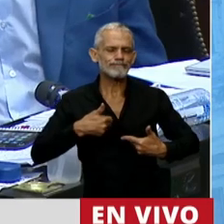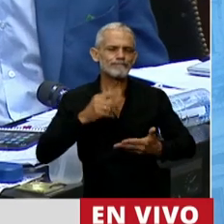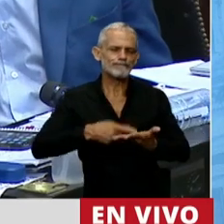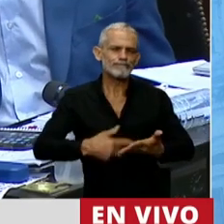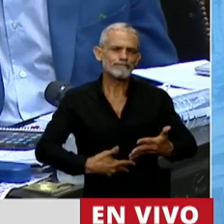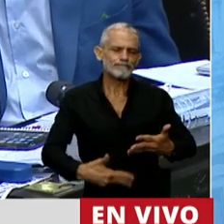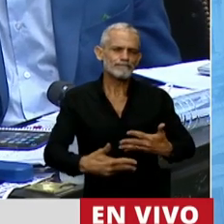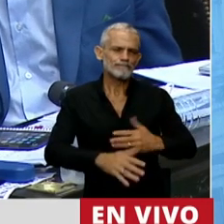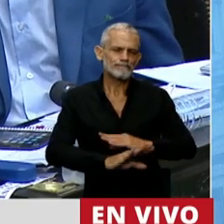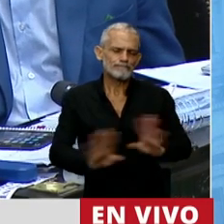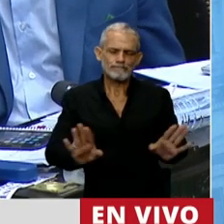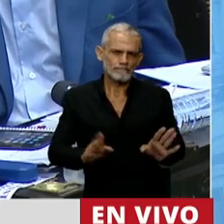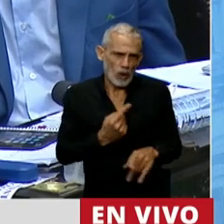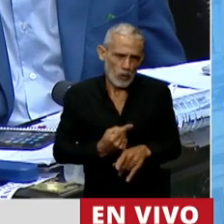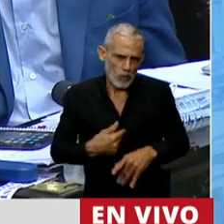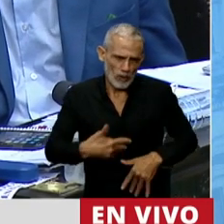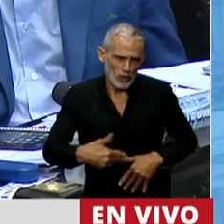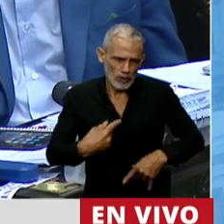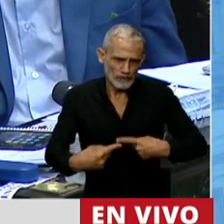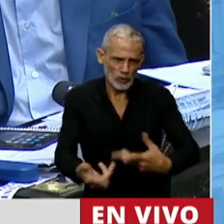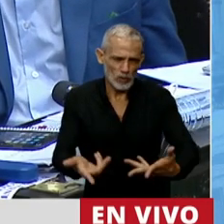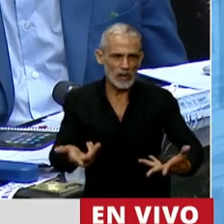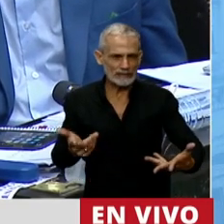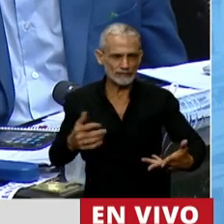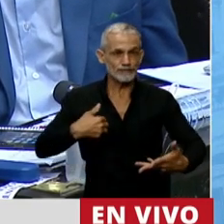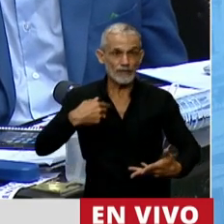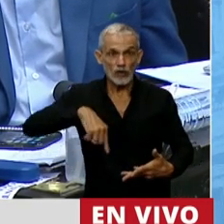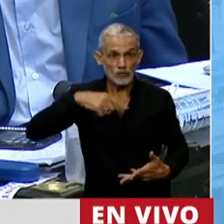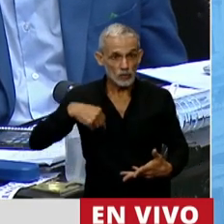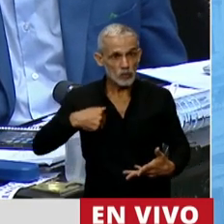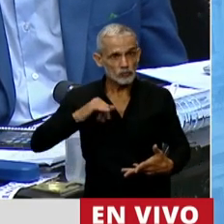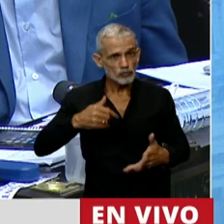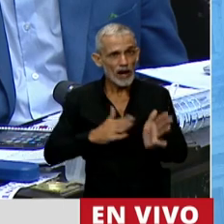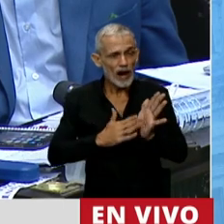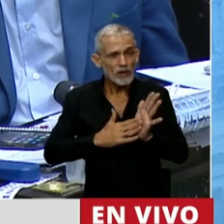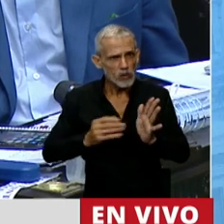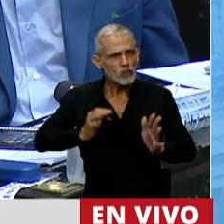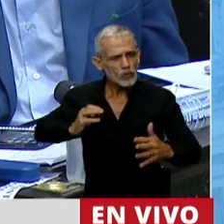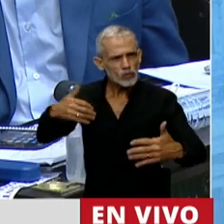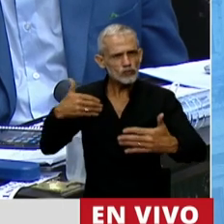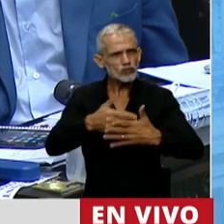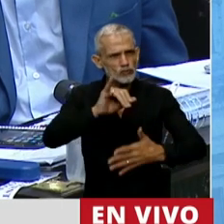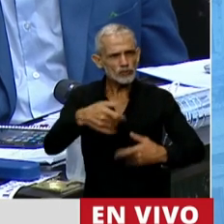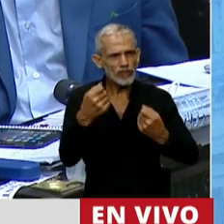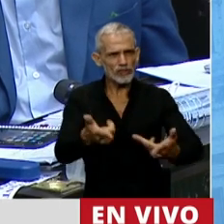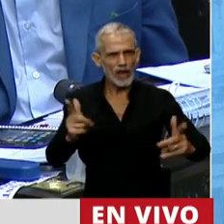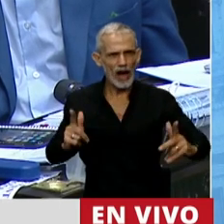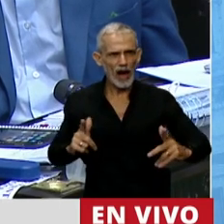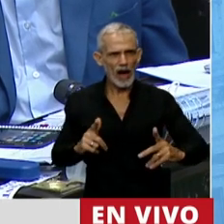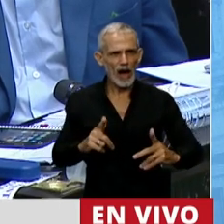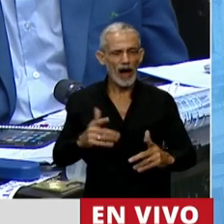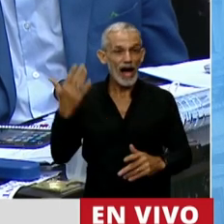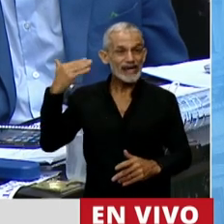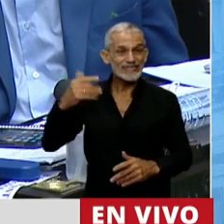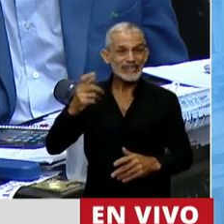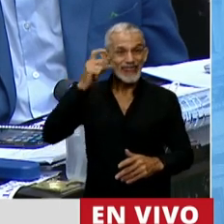embarazo porque no pueden seguir. Y nosotras se lo hemos garantizado durante años. Hace